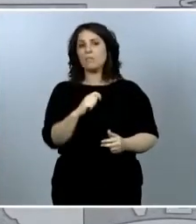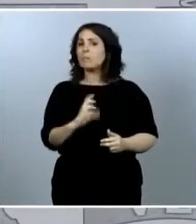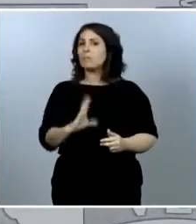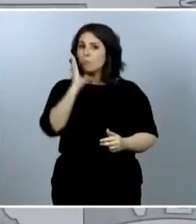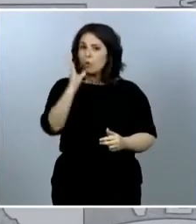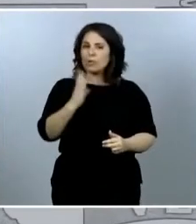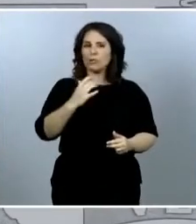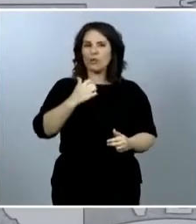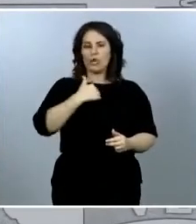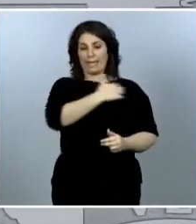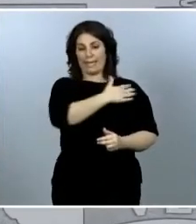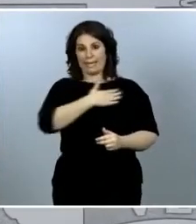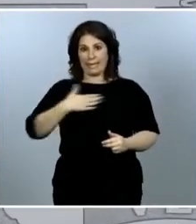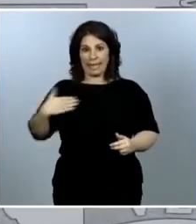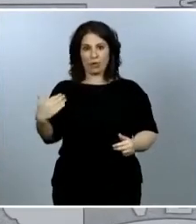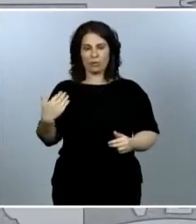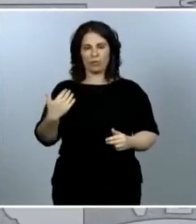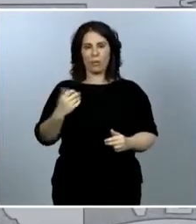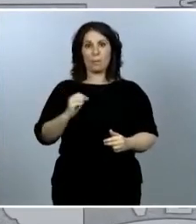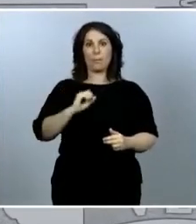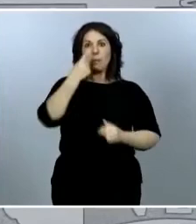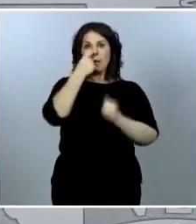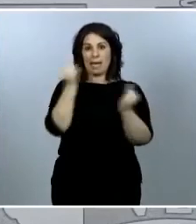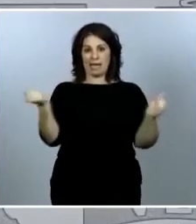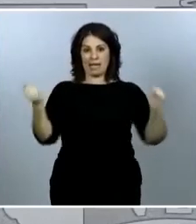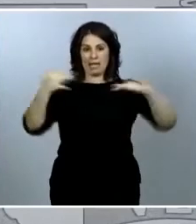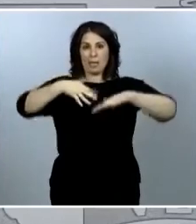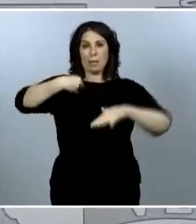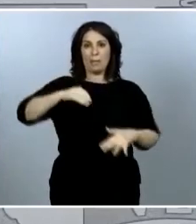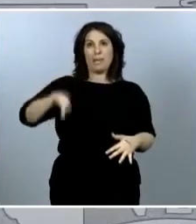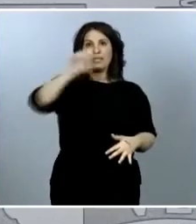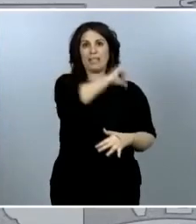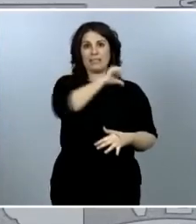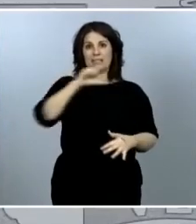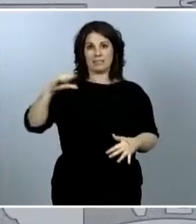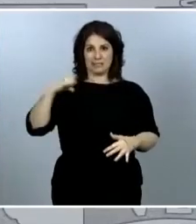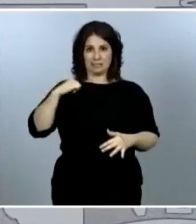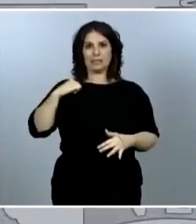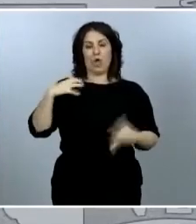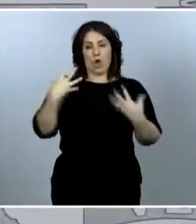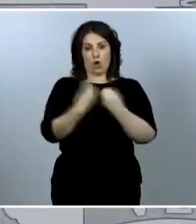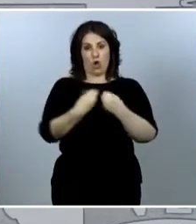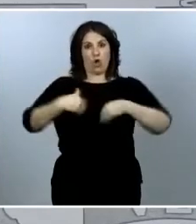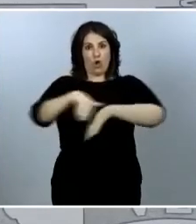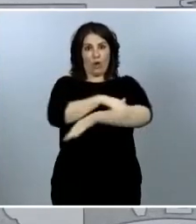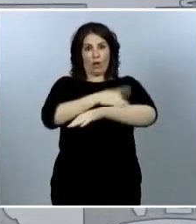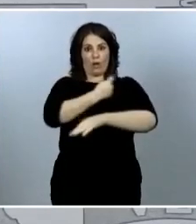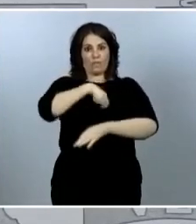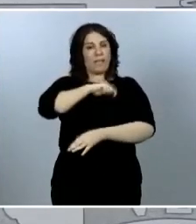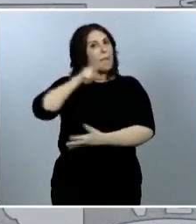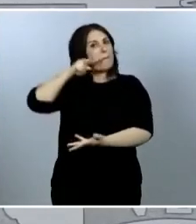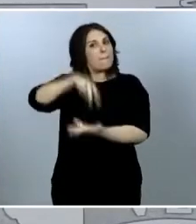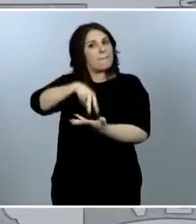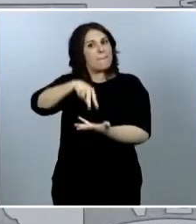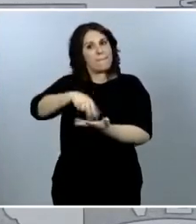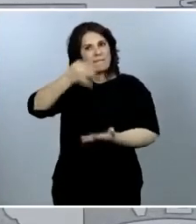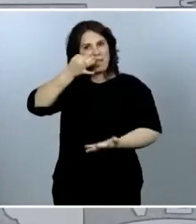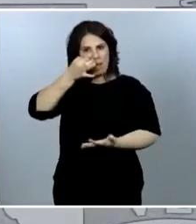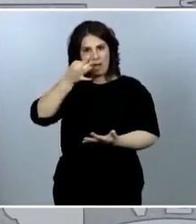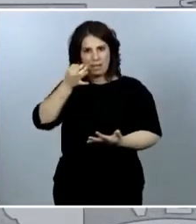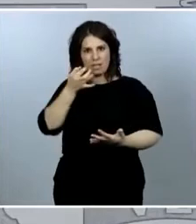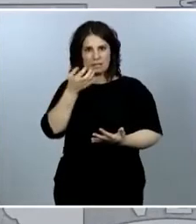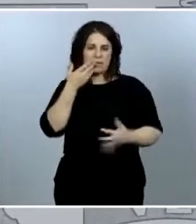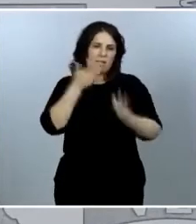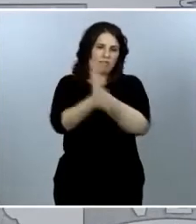conferencia presencial de presidentes y presidentas autonómicos con el gobierno de España, que podamos celebrar, una vez estemos todos